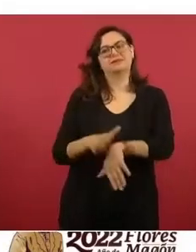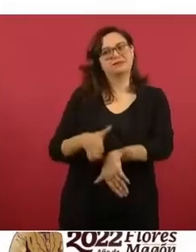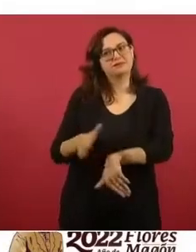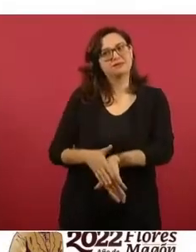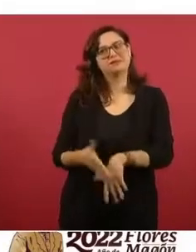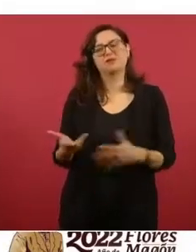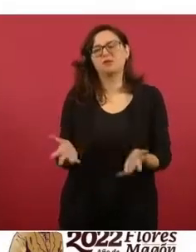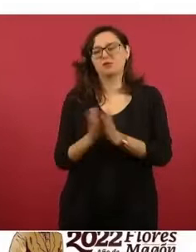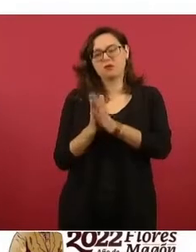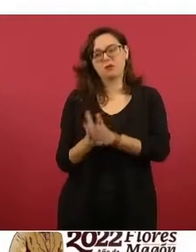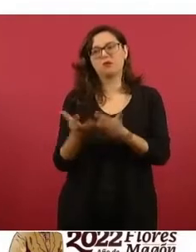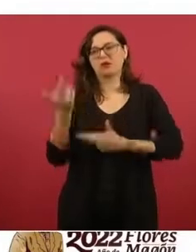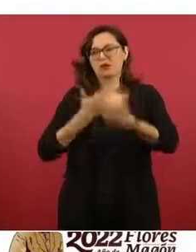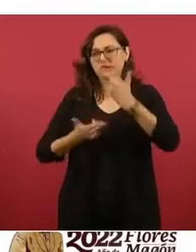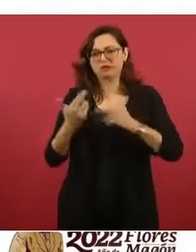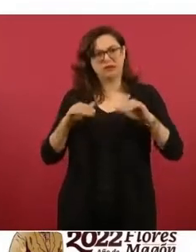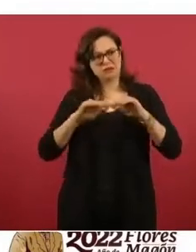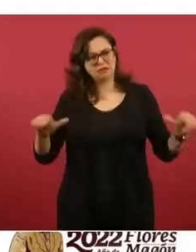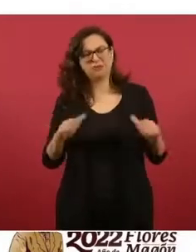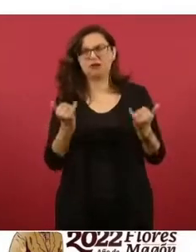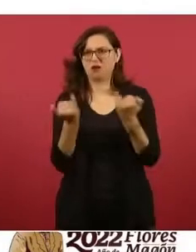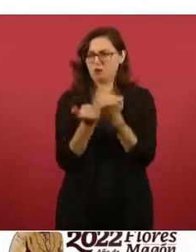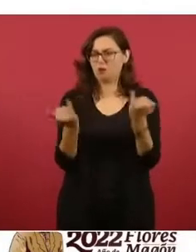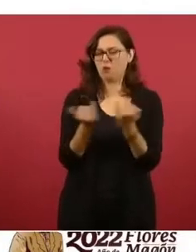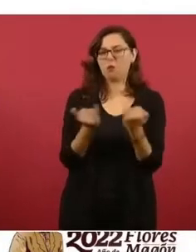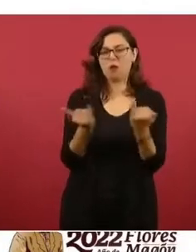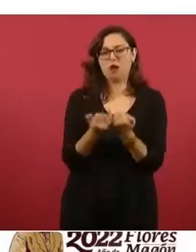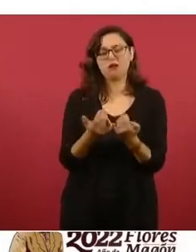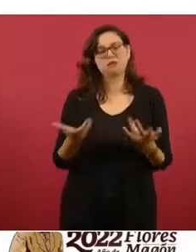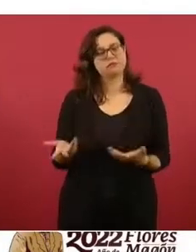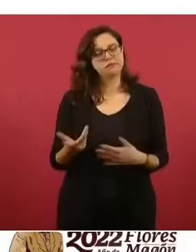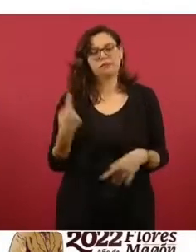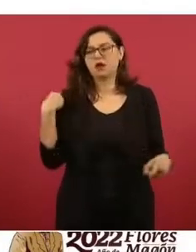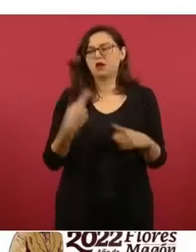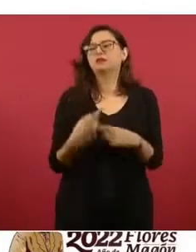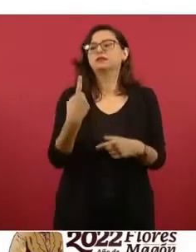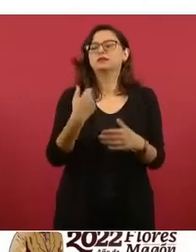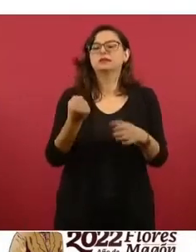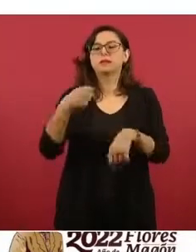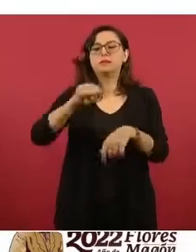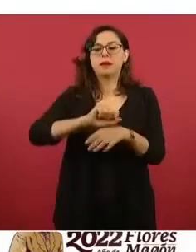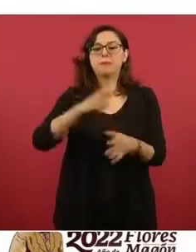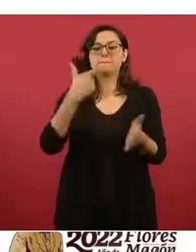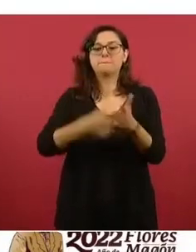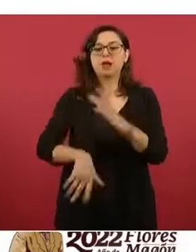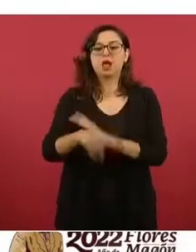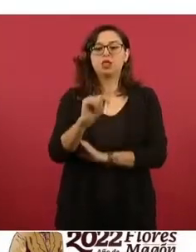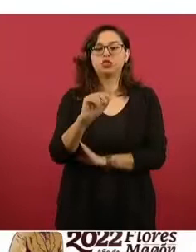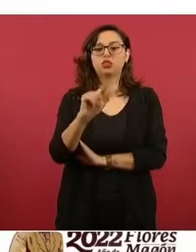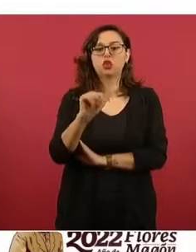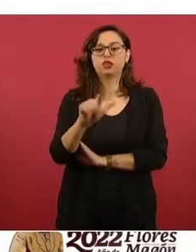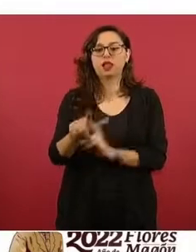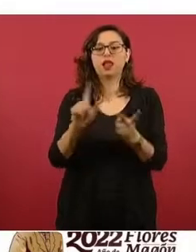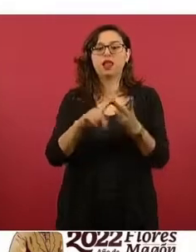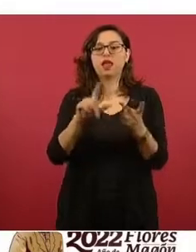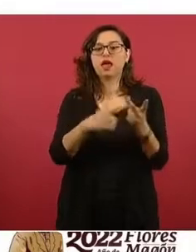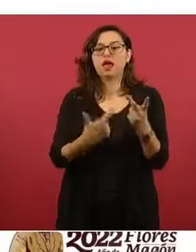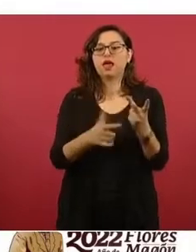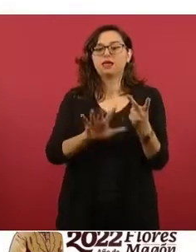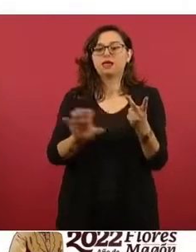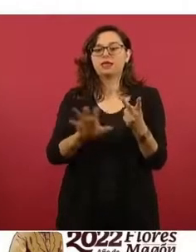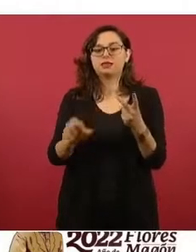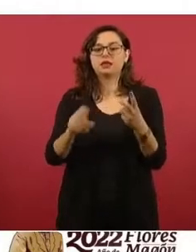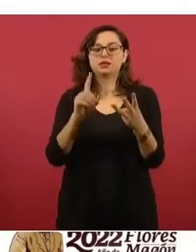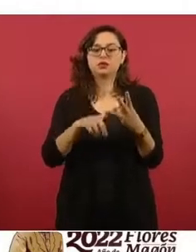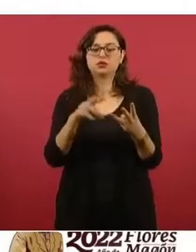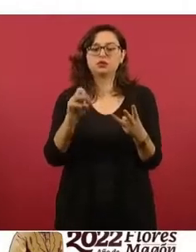a los precios promedio. Las más económicas la semana pasada fue Total G 500 y Orsan, que